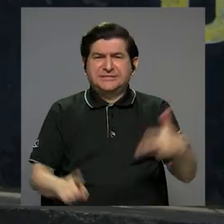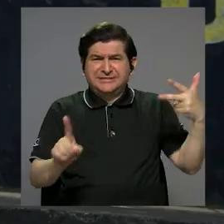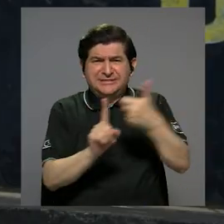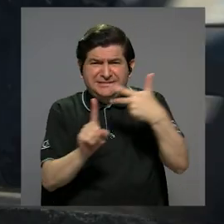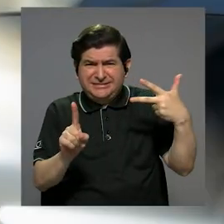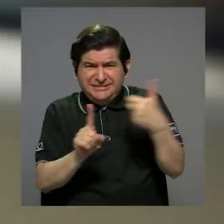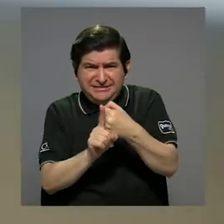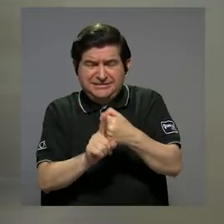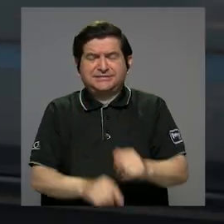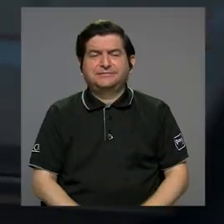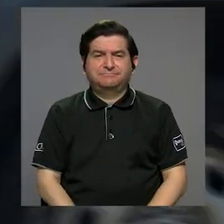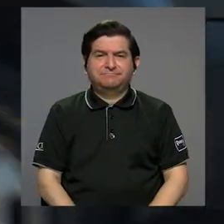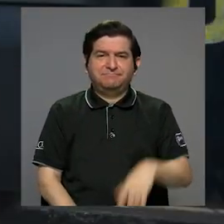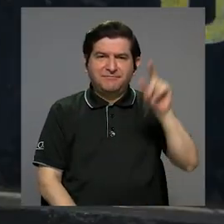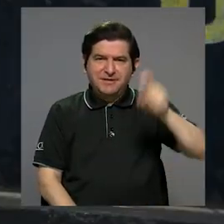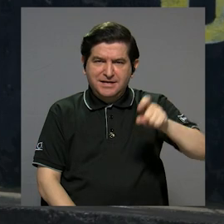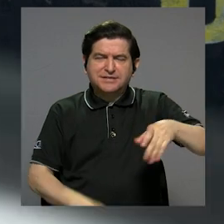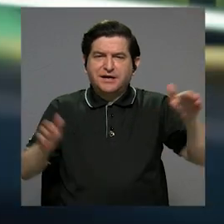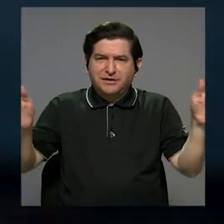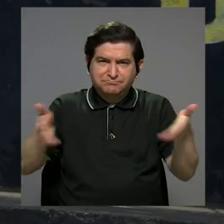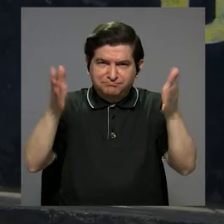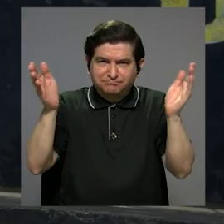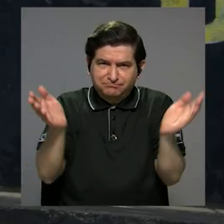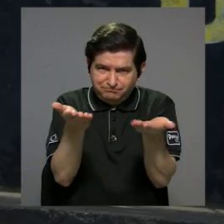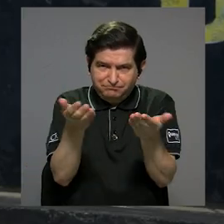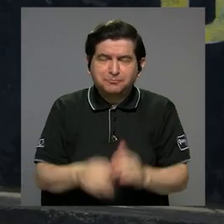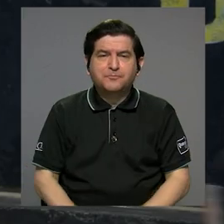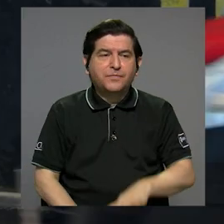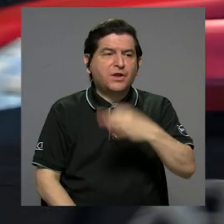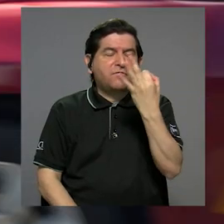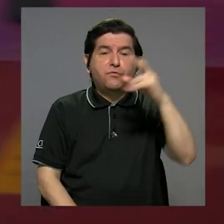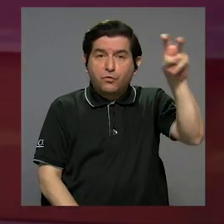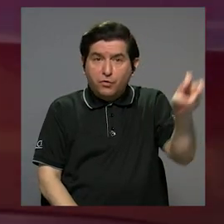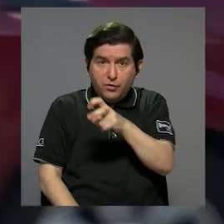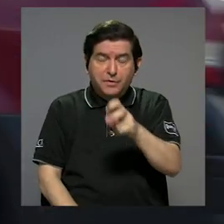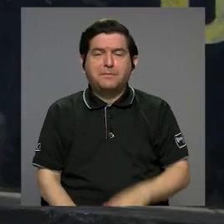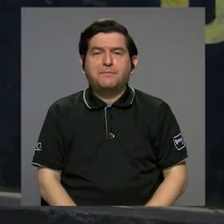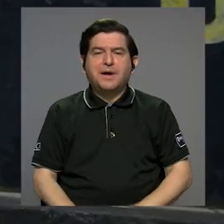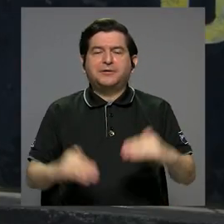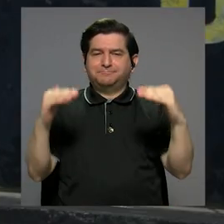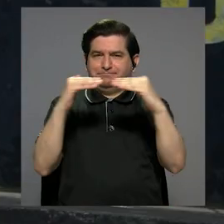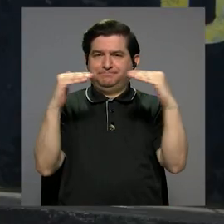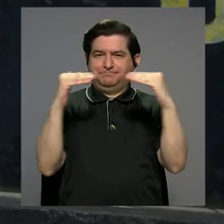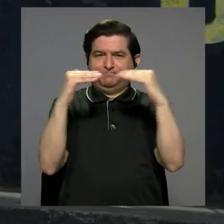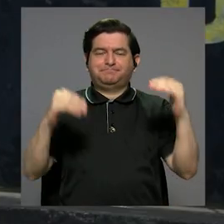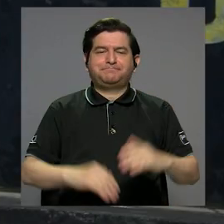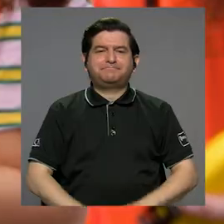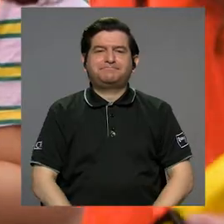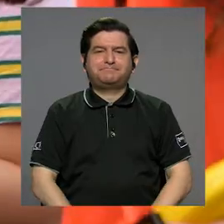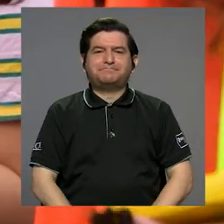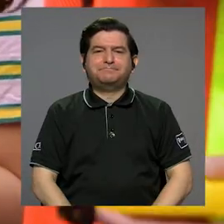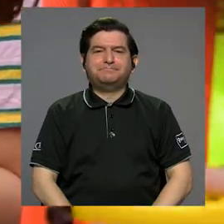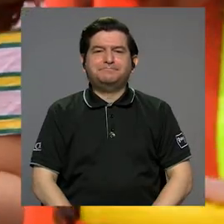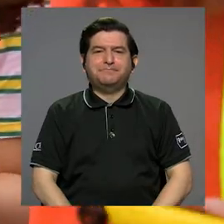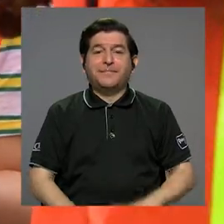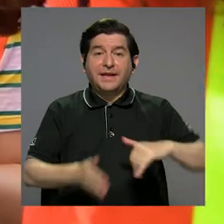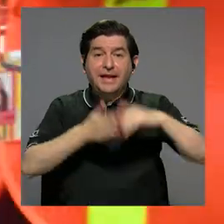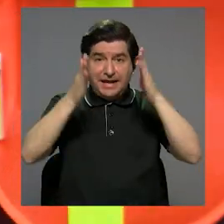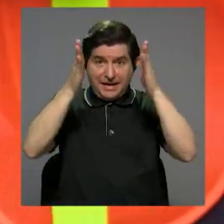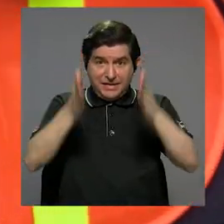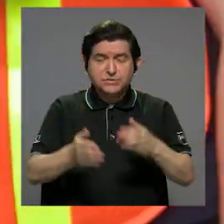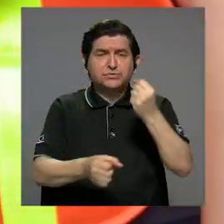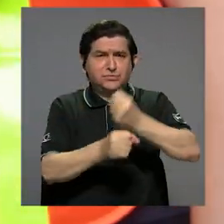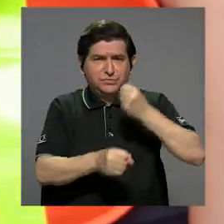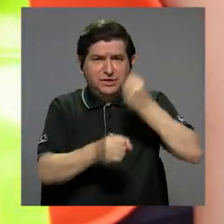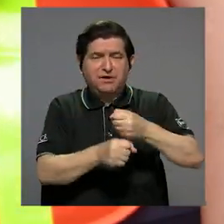más accidentes de tránsito. Entonces necesitamos promover modos de transporte que sean más equitativos. Los y las